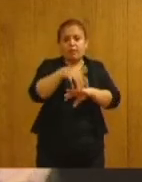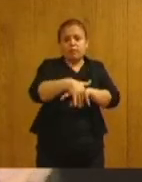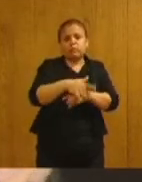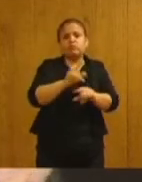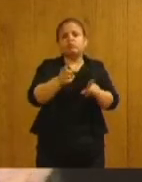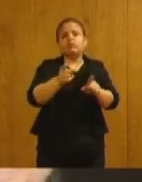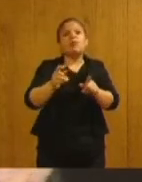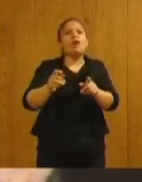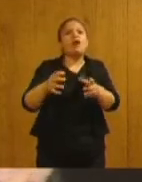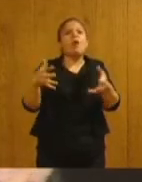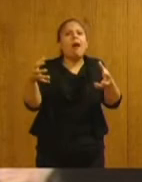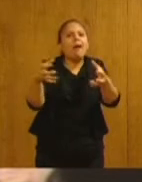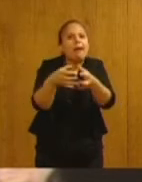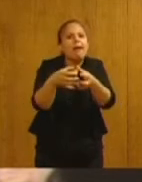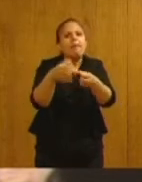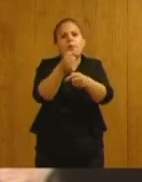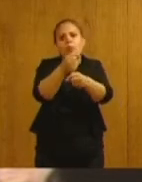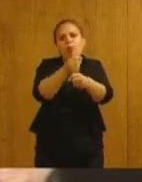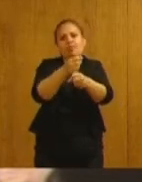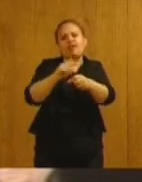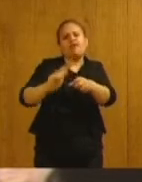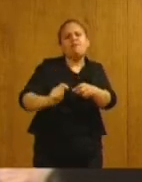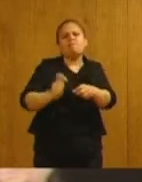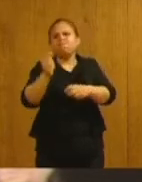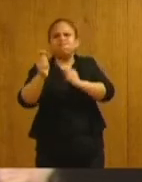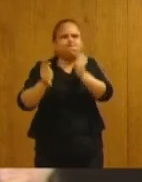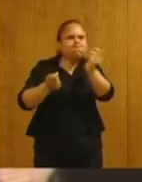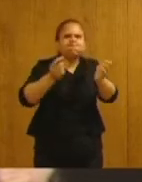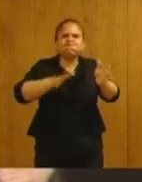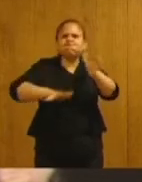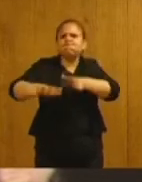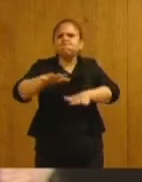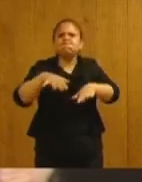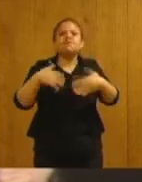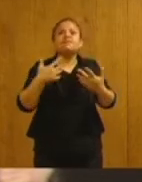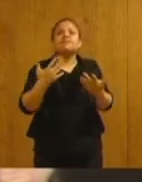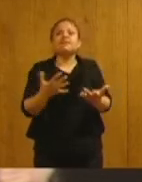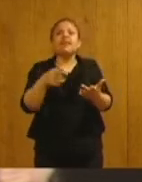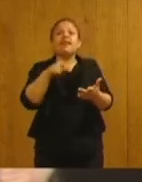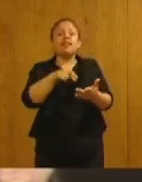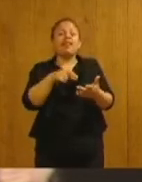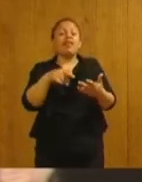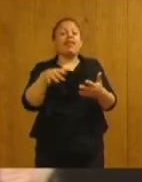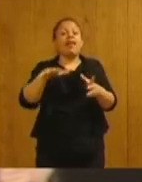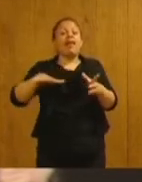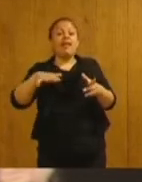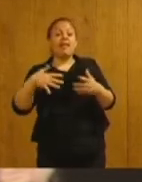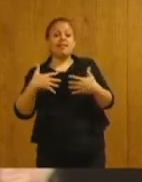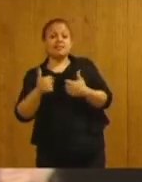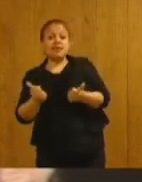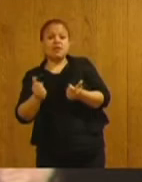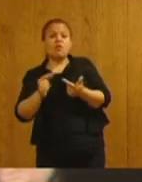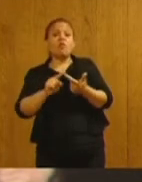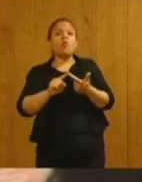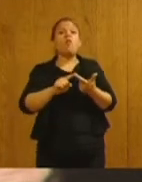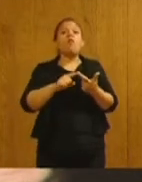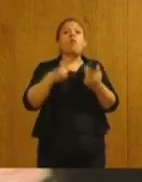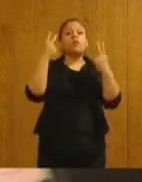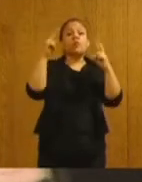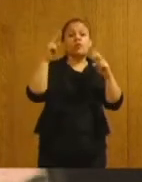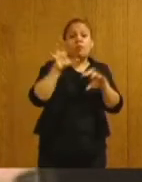múltiples gestiones, sino que acompañado por su equipo, por los ministros del área de salud, del área de turismo provincial,